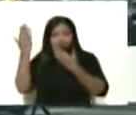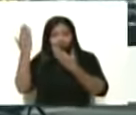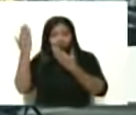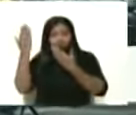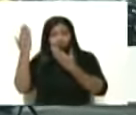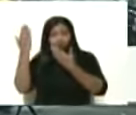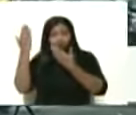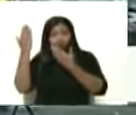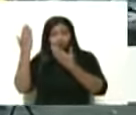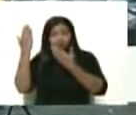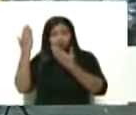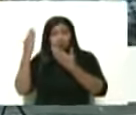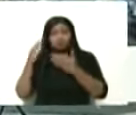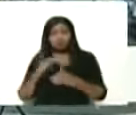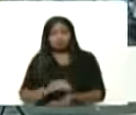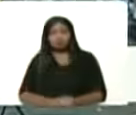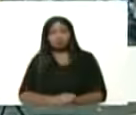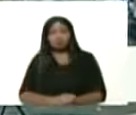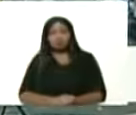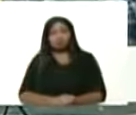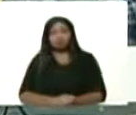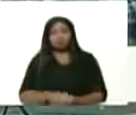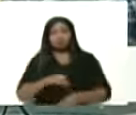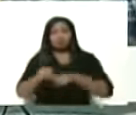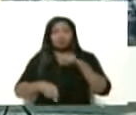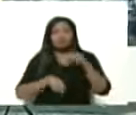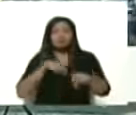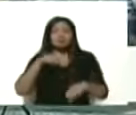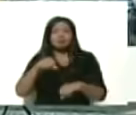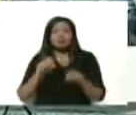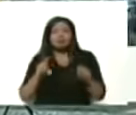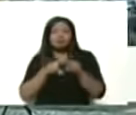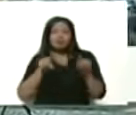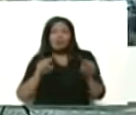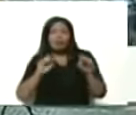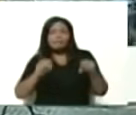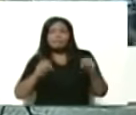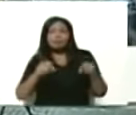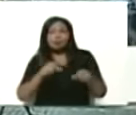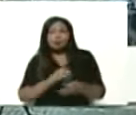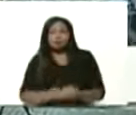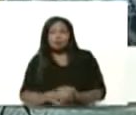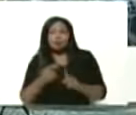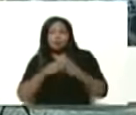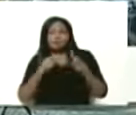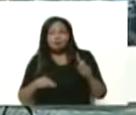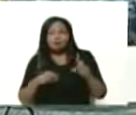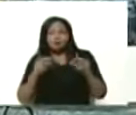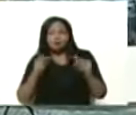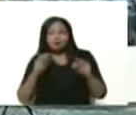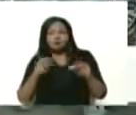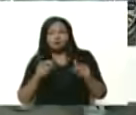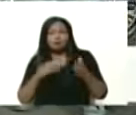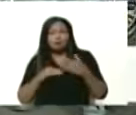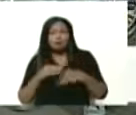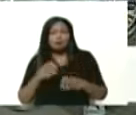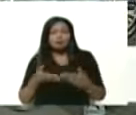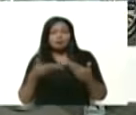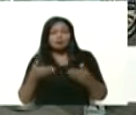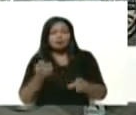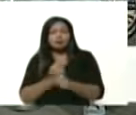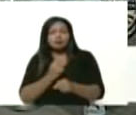Una bicimoto para entrega y trabajo.